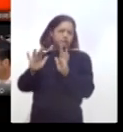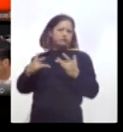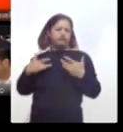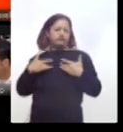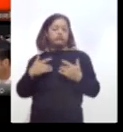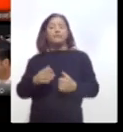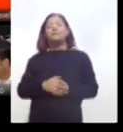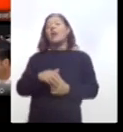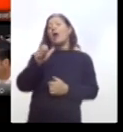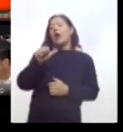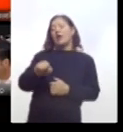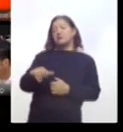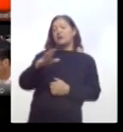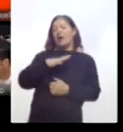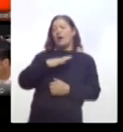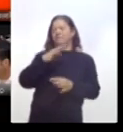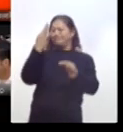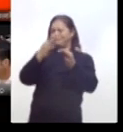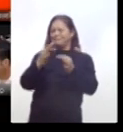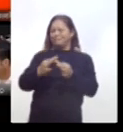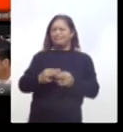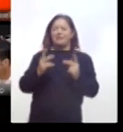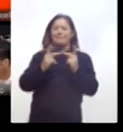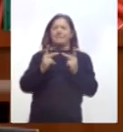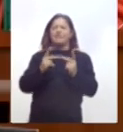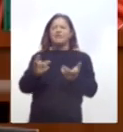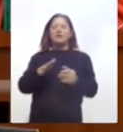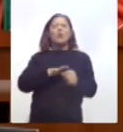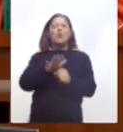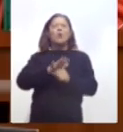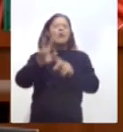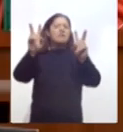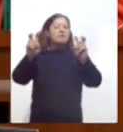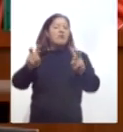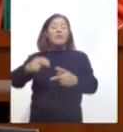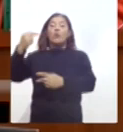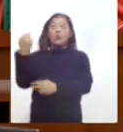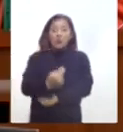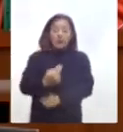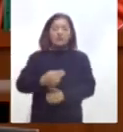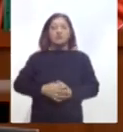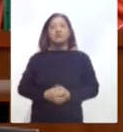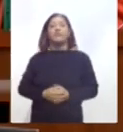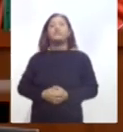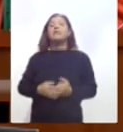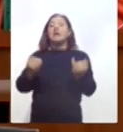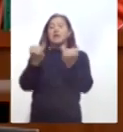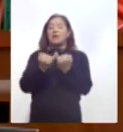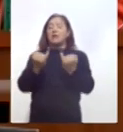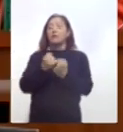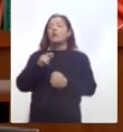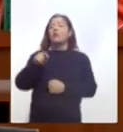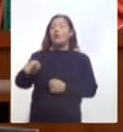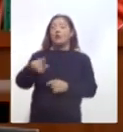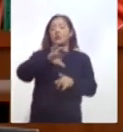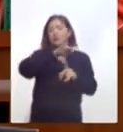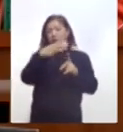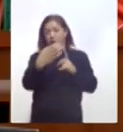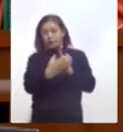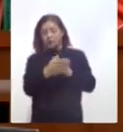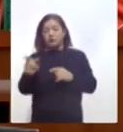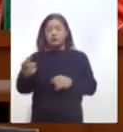se determinará con precisión el asunto o asuntos a tratar. De la misma manera, las comisiones ordinarias del Congreso del Estado